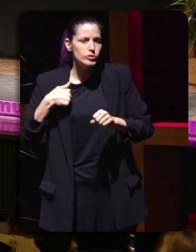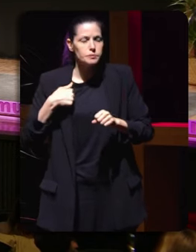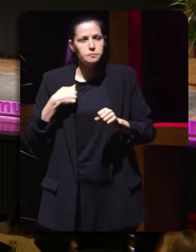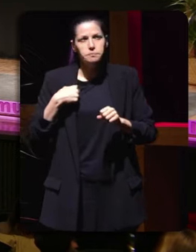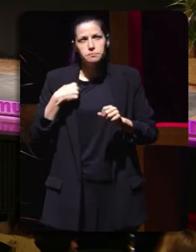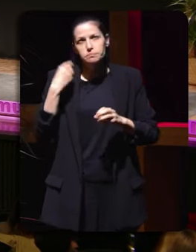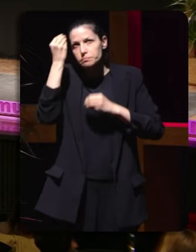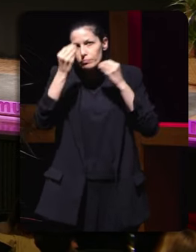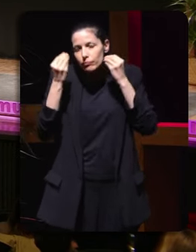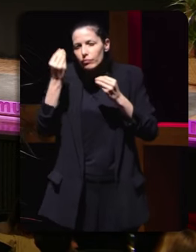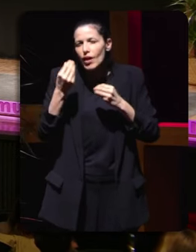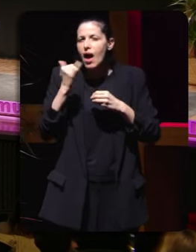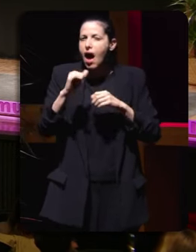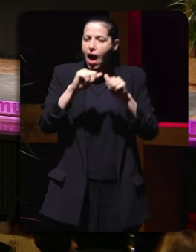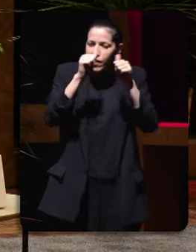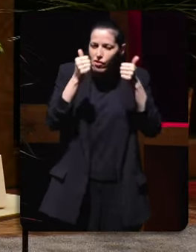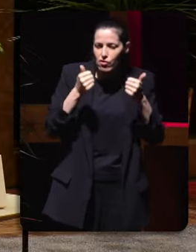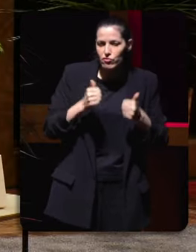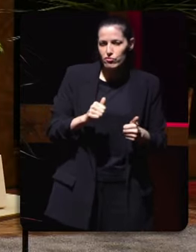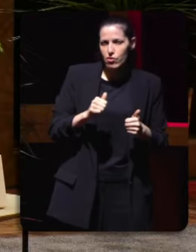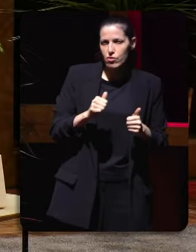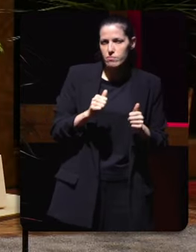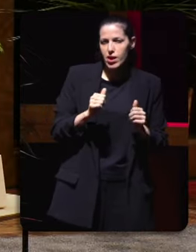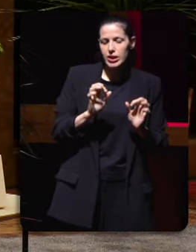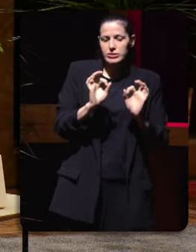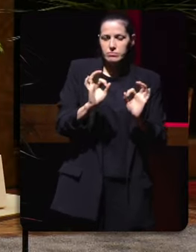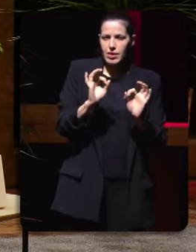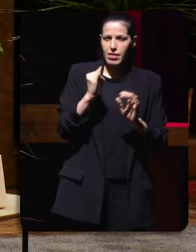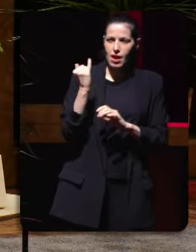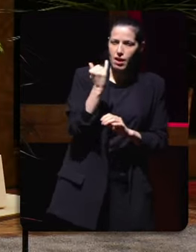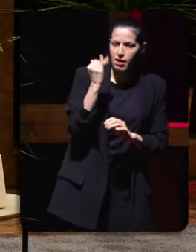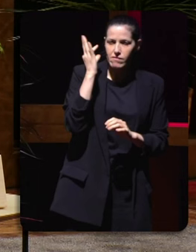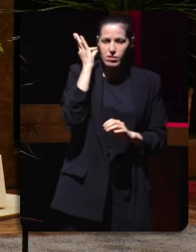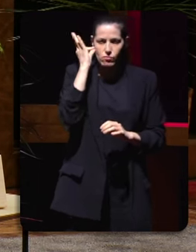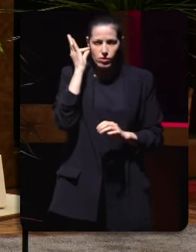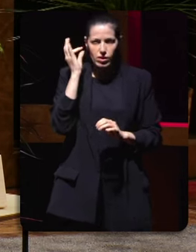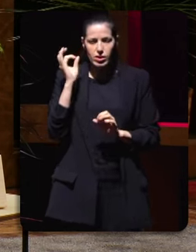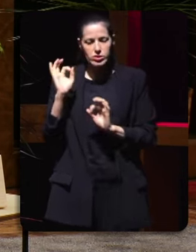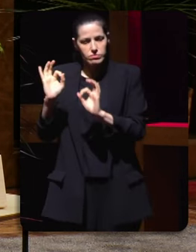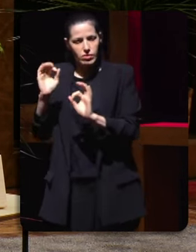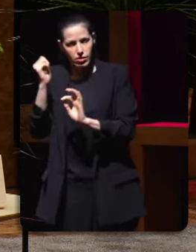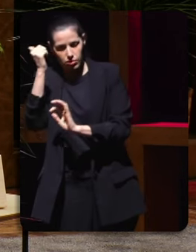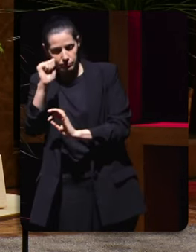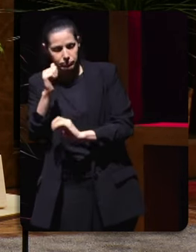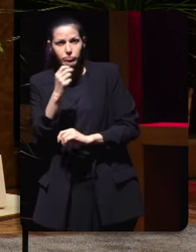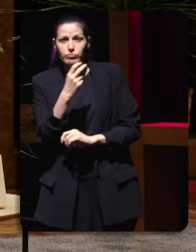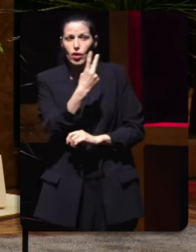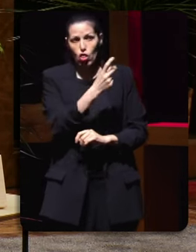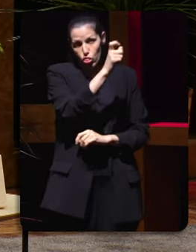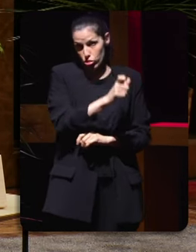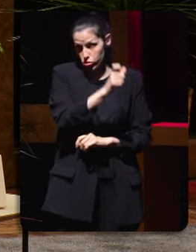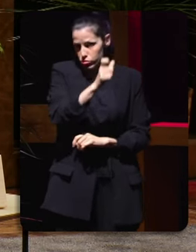de mandar máis propia das mulleres que dos homens e elas decían eran xefas as dúas de dúas